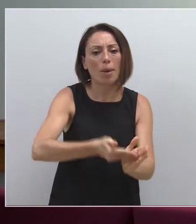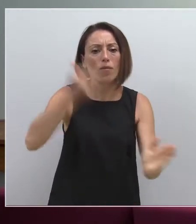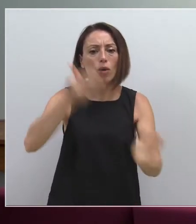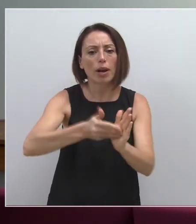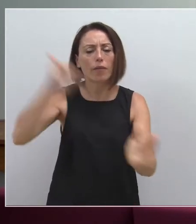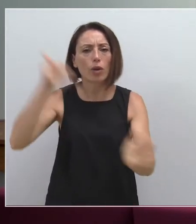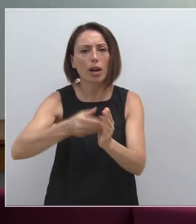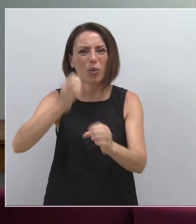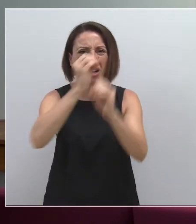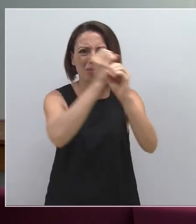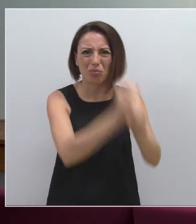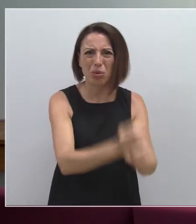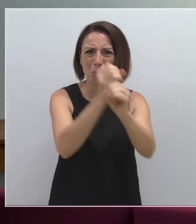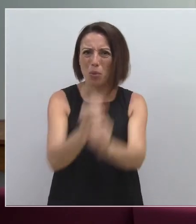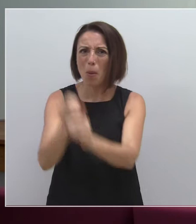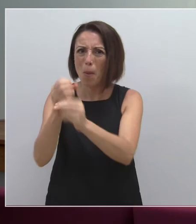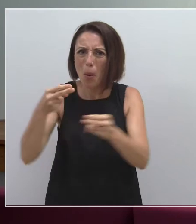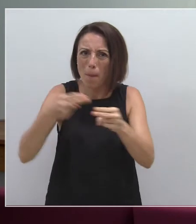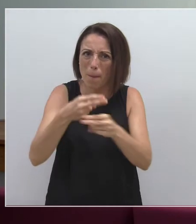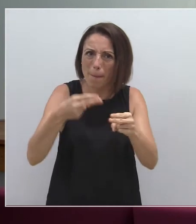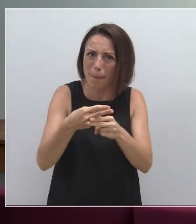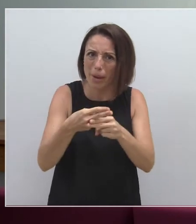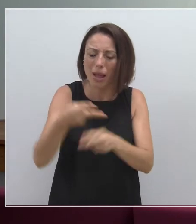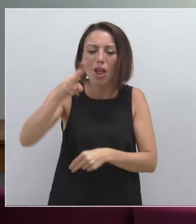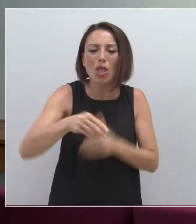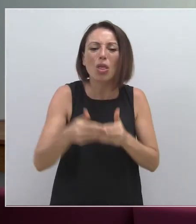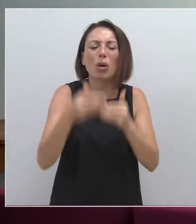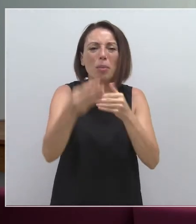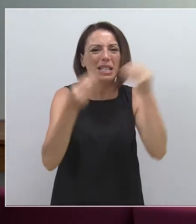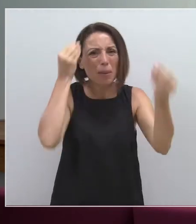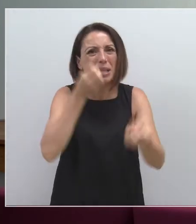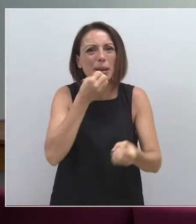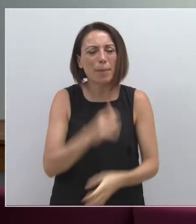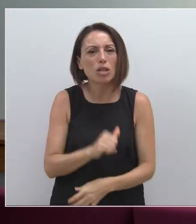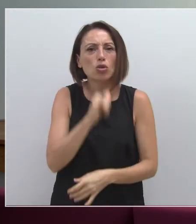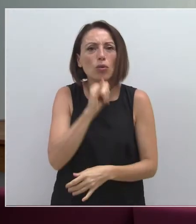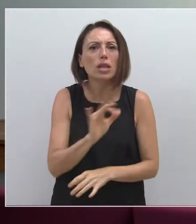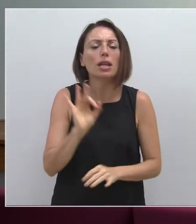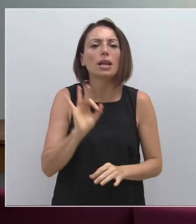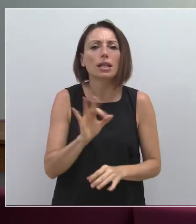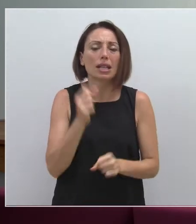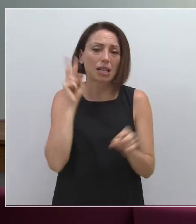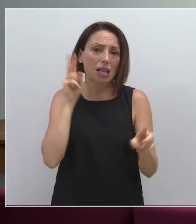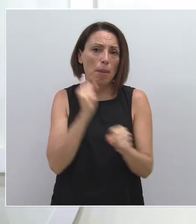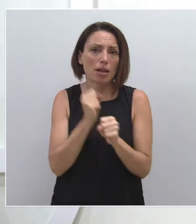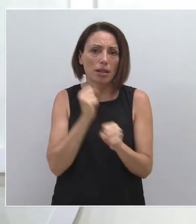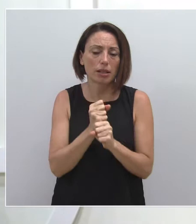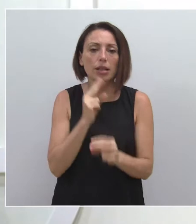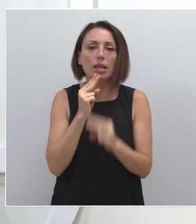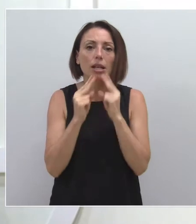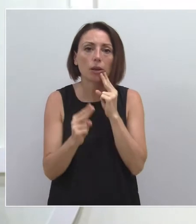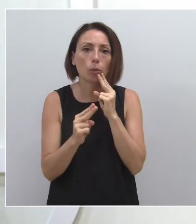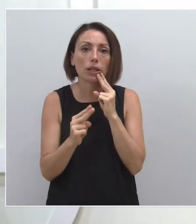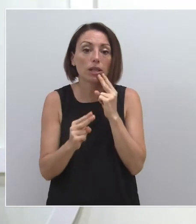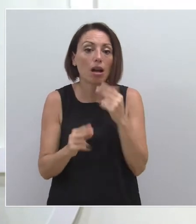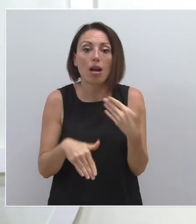si tienen idea de si esos dos meses van a ser suficientes para realizar esos trabajos. Bueno, en cualquier caso, es